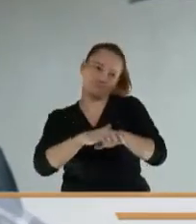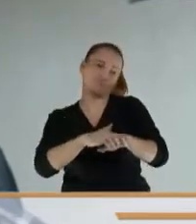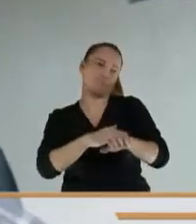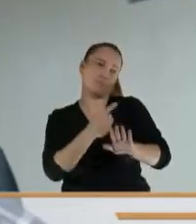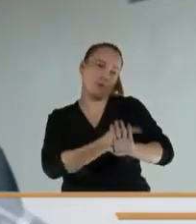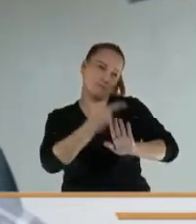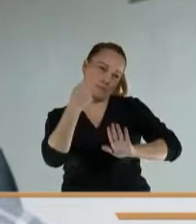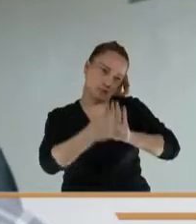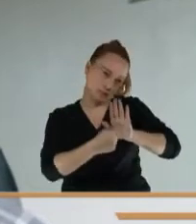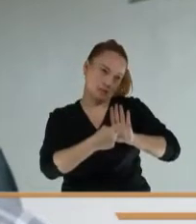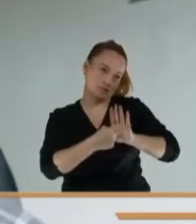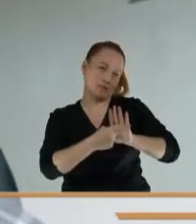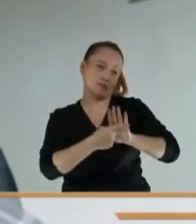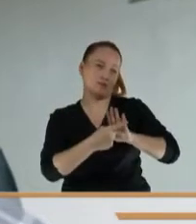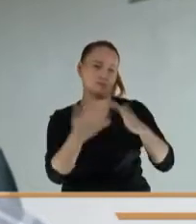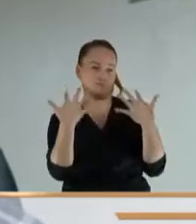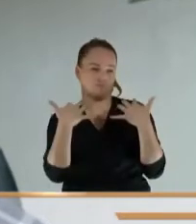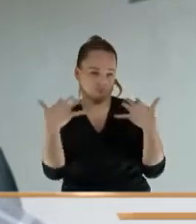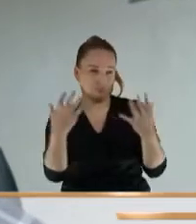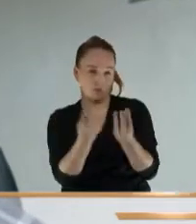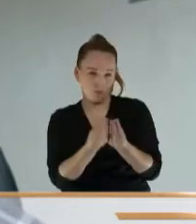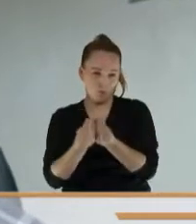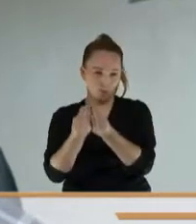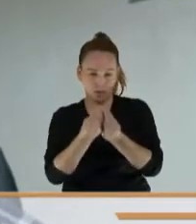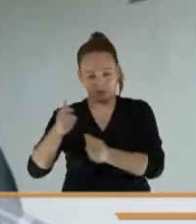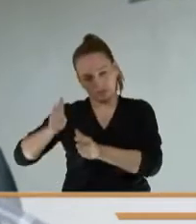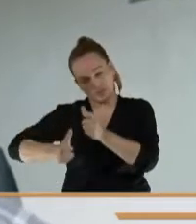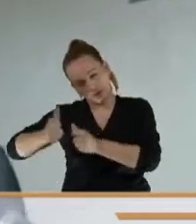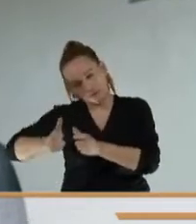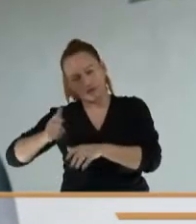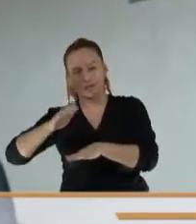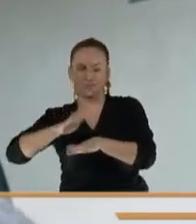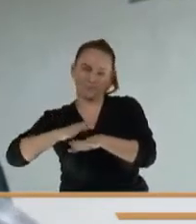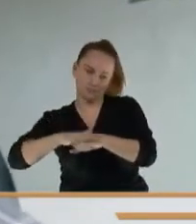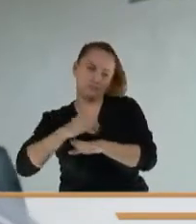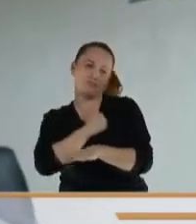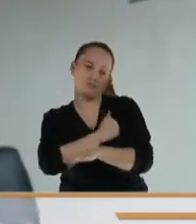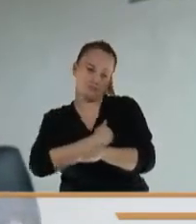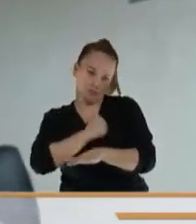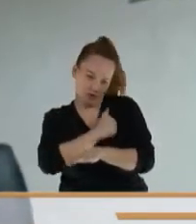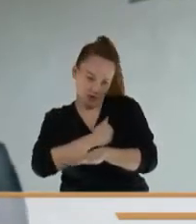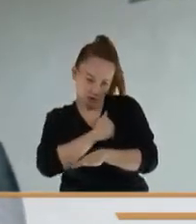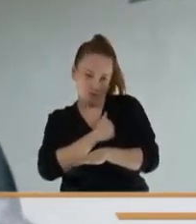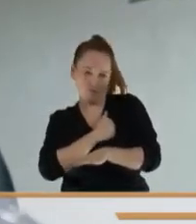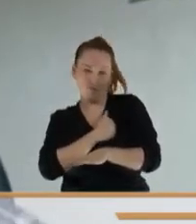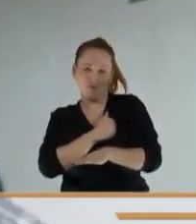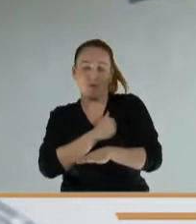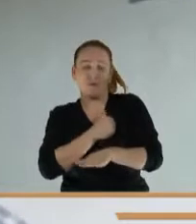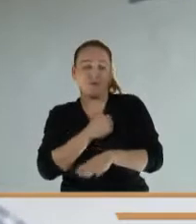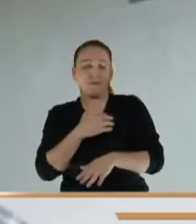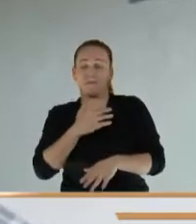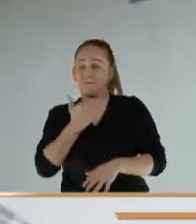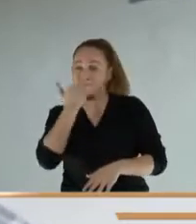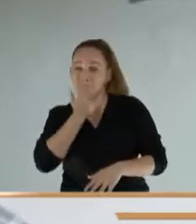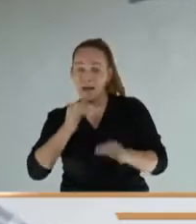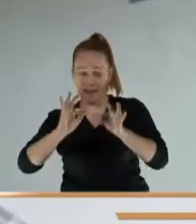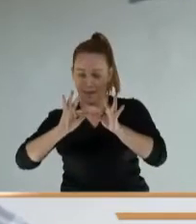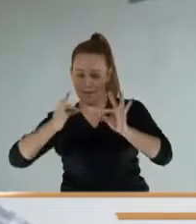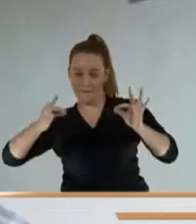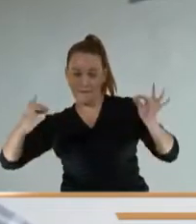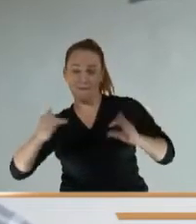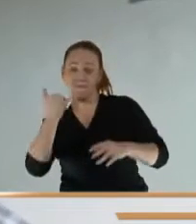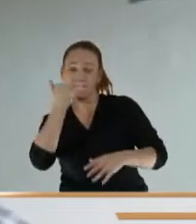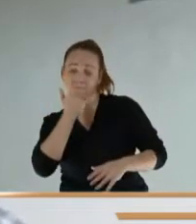usted, a la mesa directiva y a los compañeros de la Cámara que nos permitan a través de una federatas, a través de una enmienda